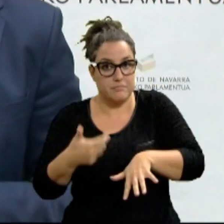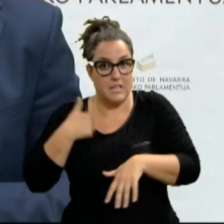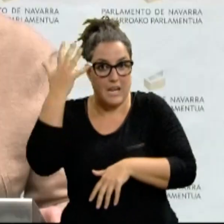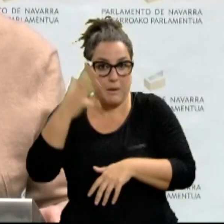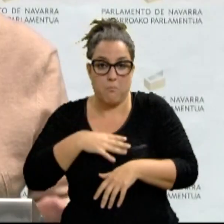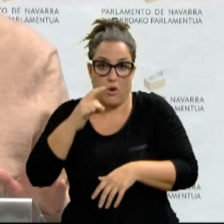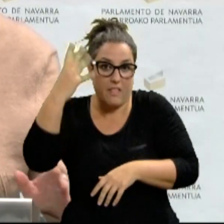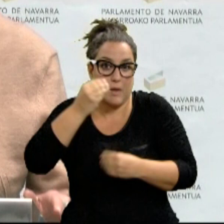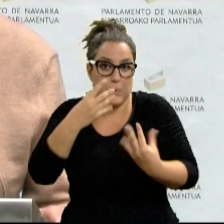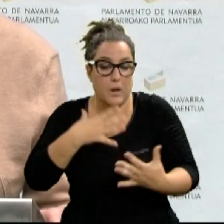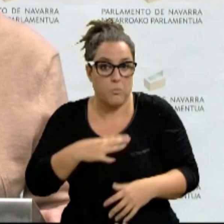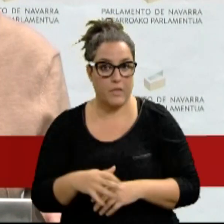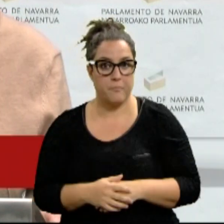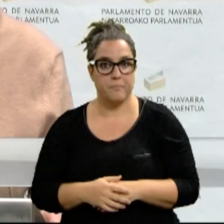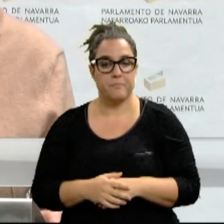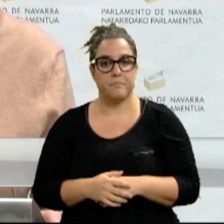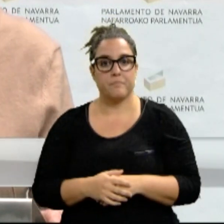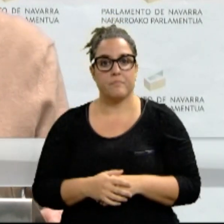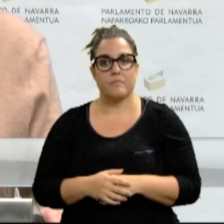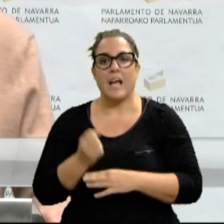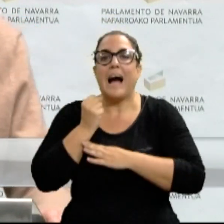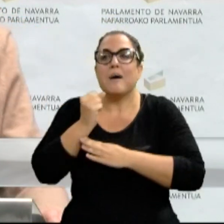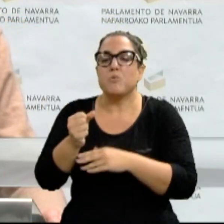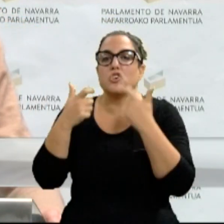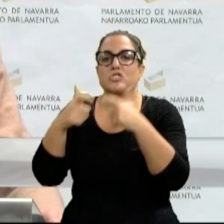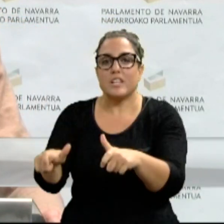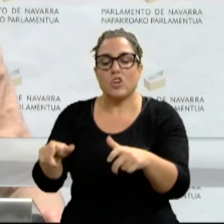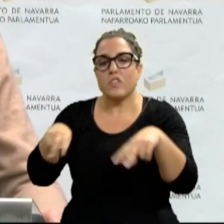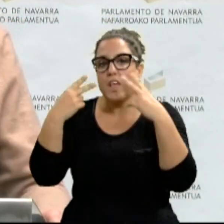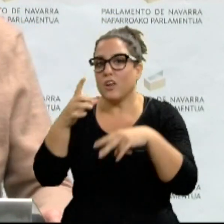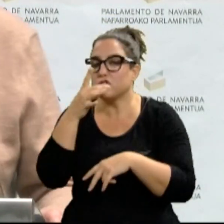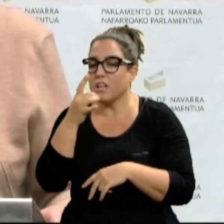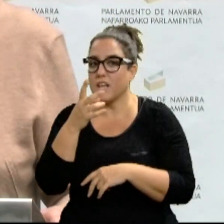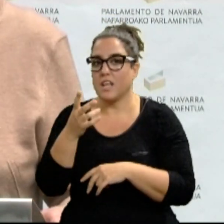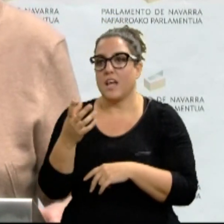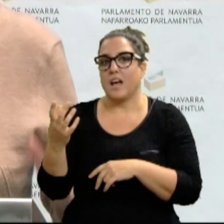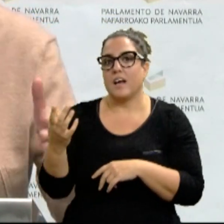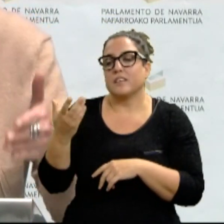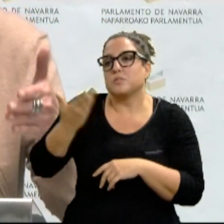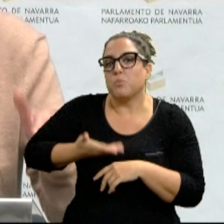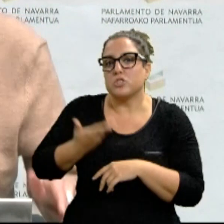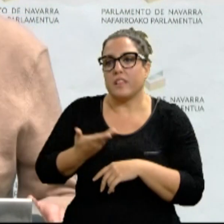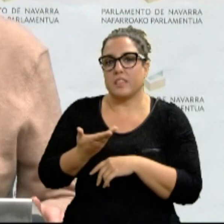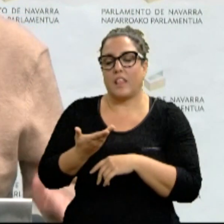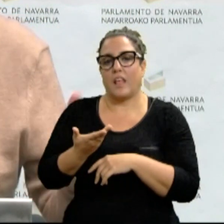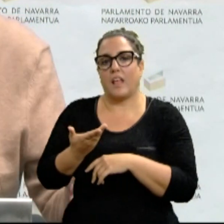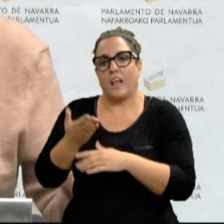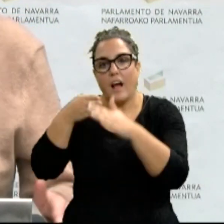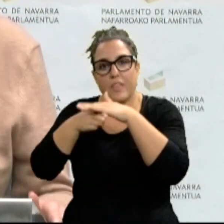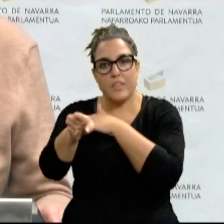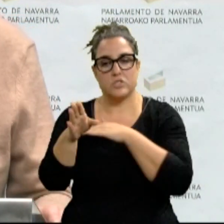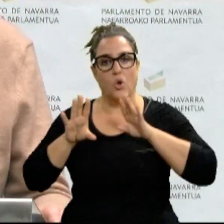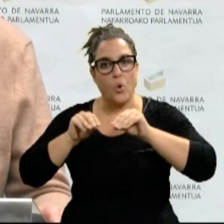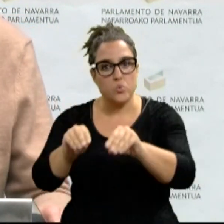buena idea. Lo contrario no es un apoyo al sector de la hostelería y es muy importante, por lo tanto, que el acceso, el uso, el